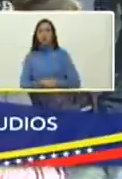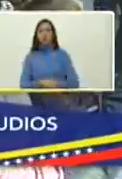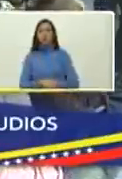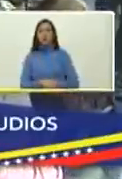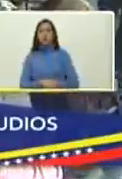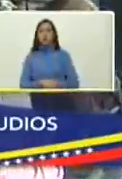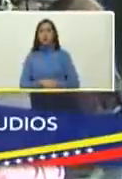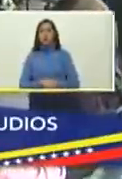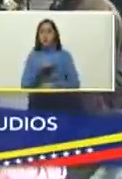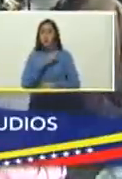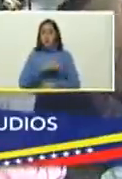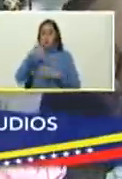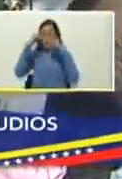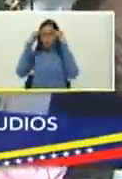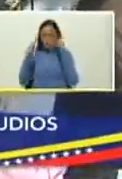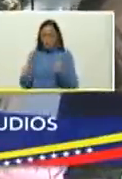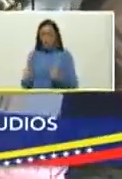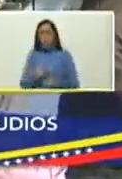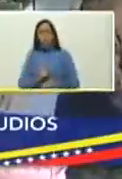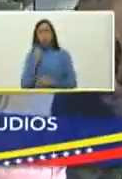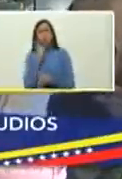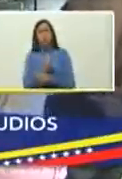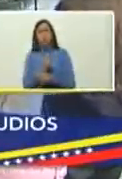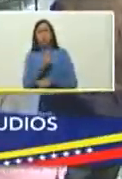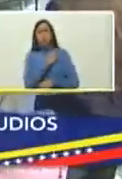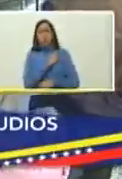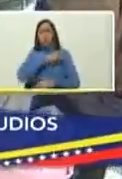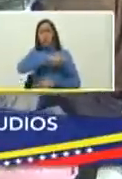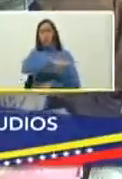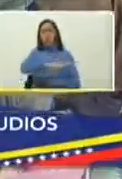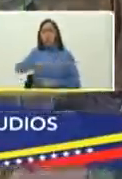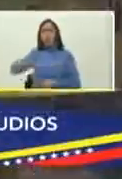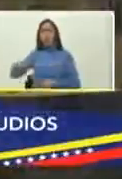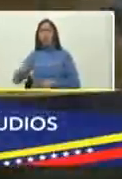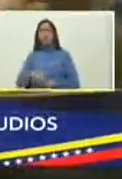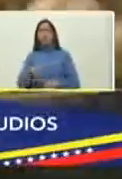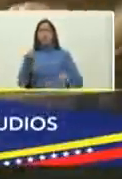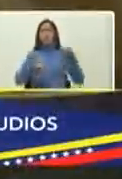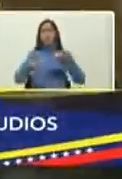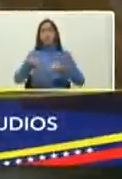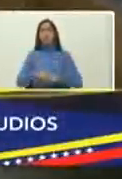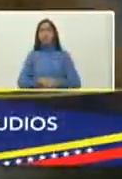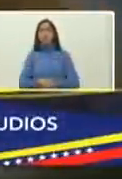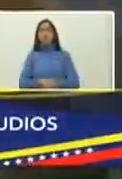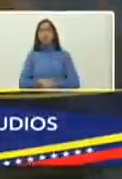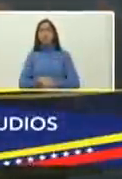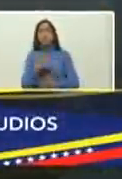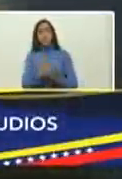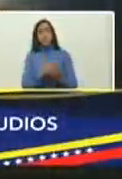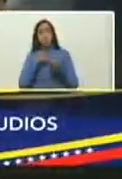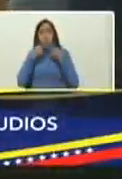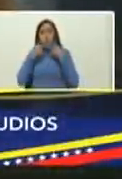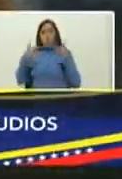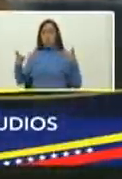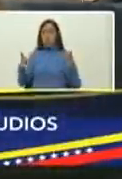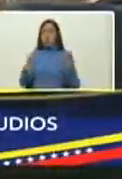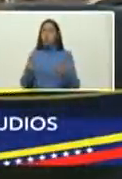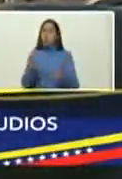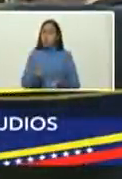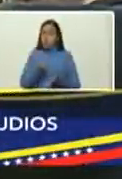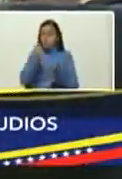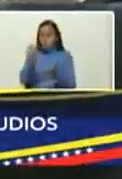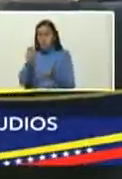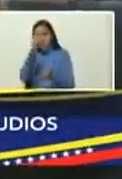sociólogo, egresado en la Universidad Experimental de los Llanos. Su obra como escritor ha sido publicada y premiada en narrativa, ensayo,